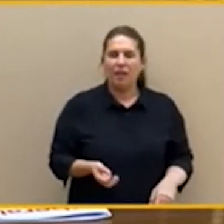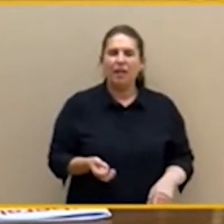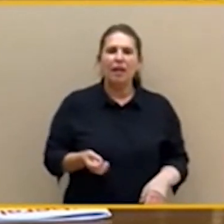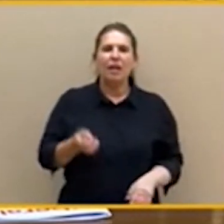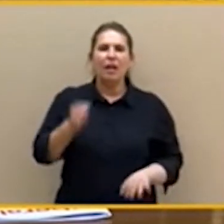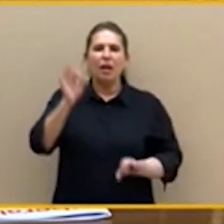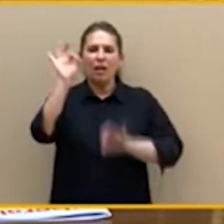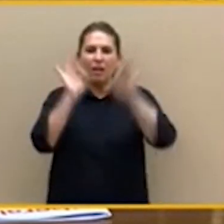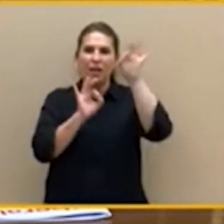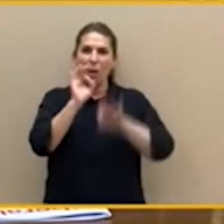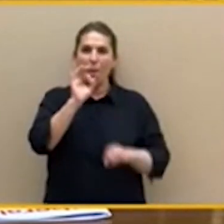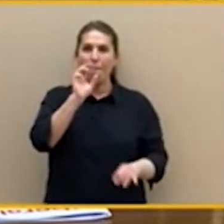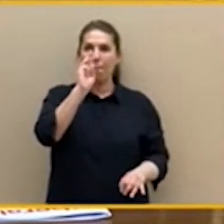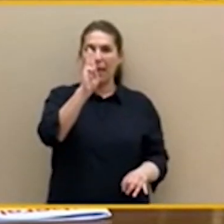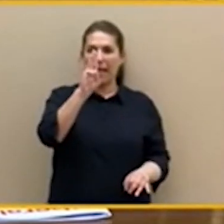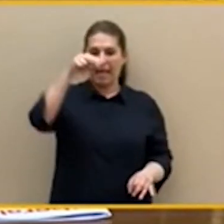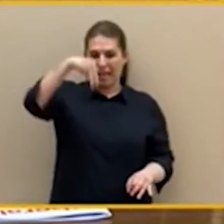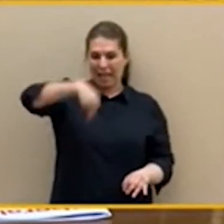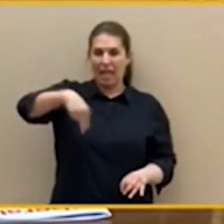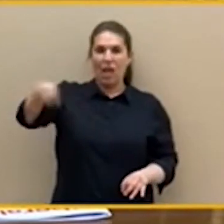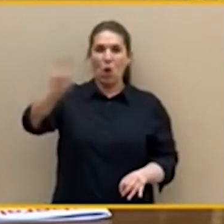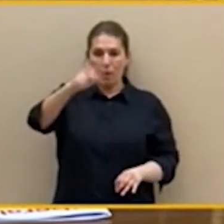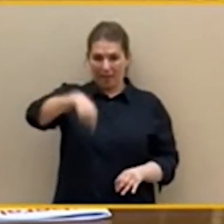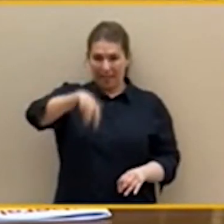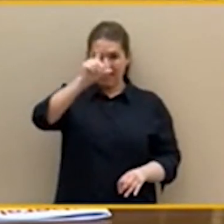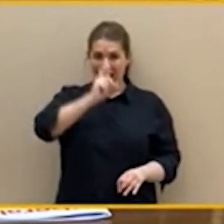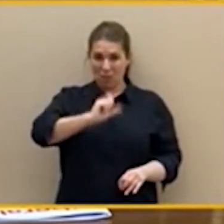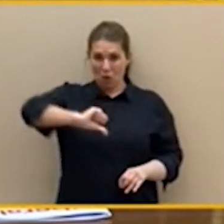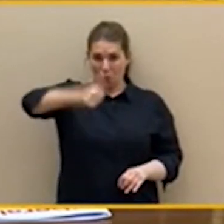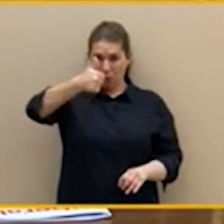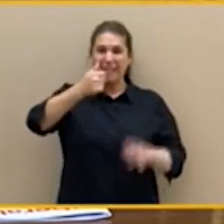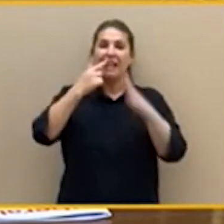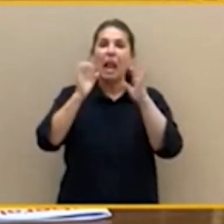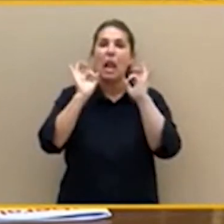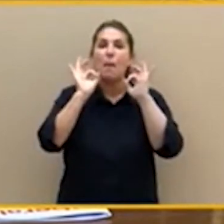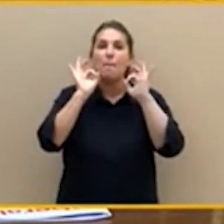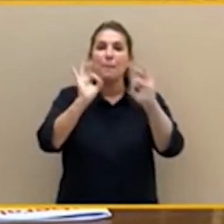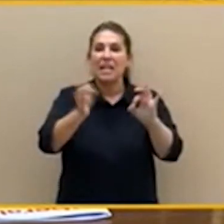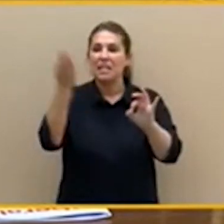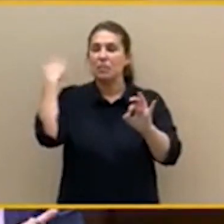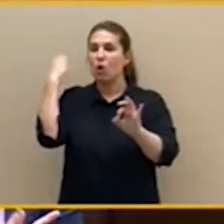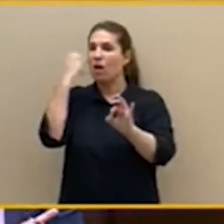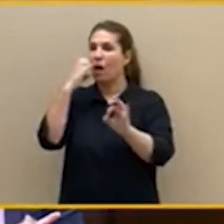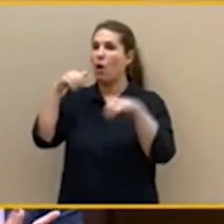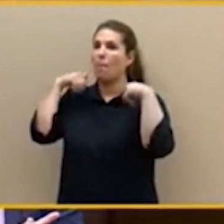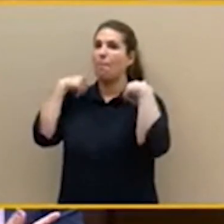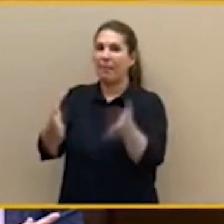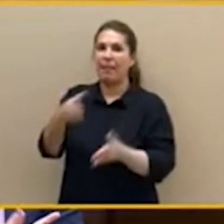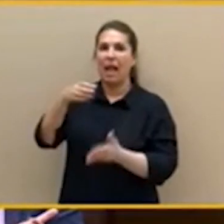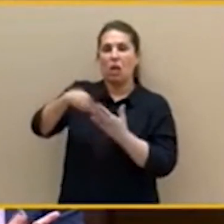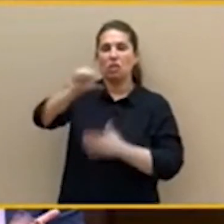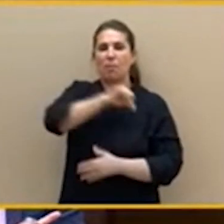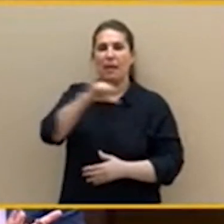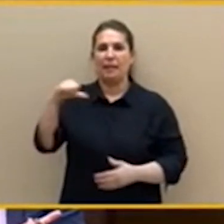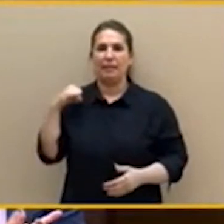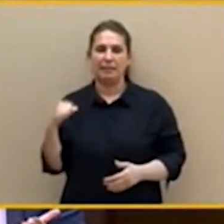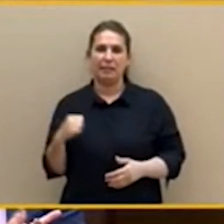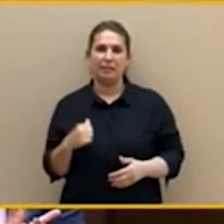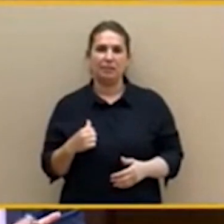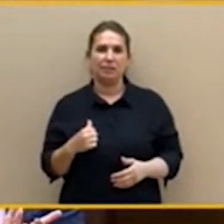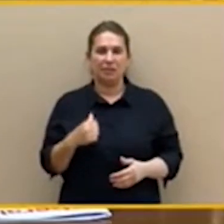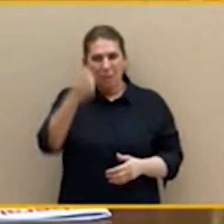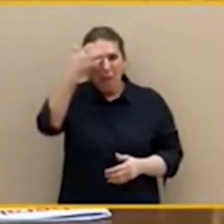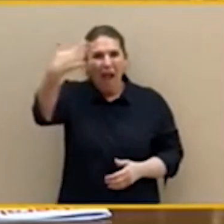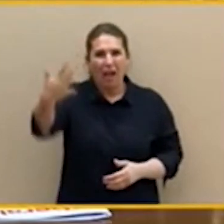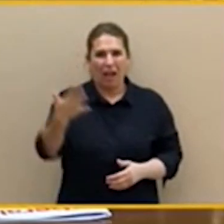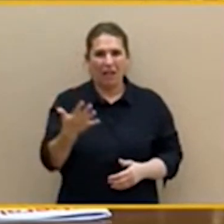que le regaló Rajoy a los separatistas. O sea, que imagínense cómo fue lo que le sacaron a Rajoy, que en una situación